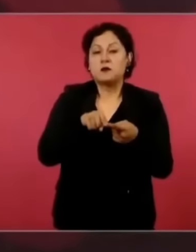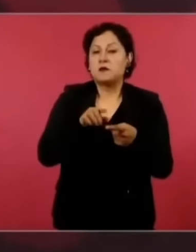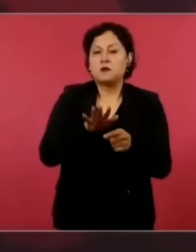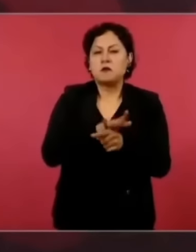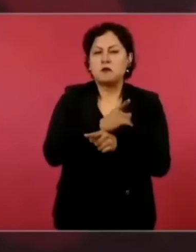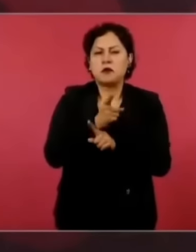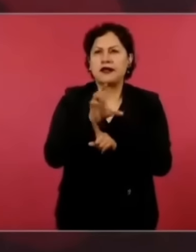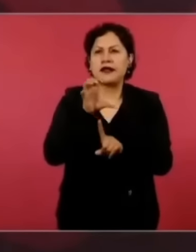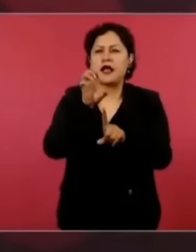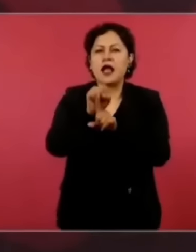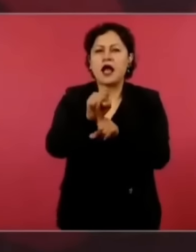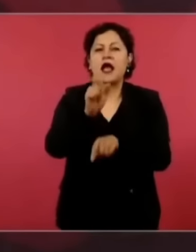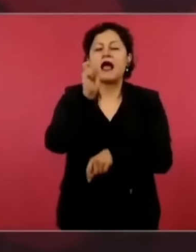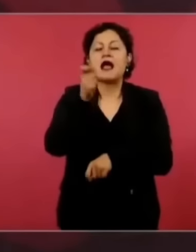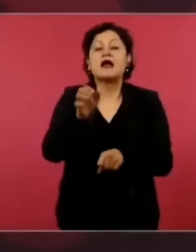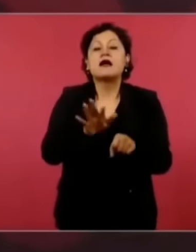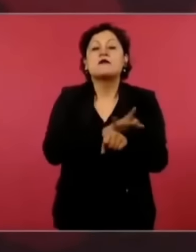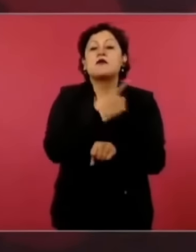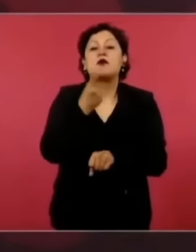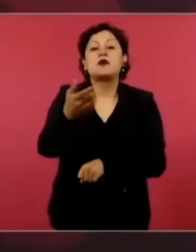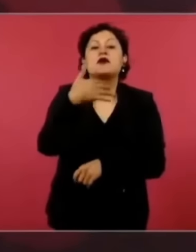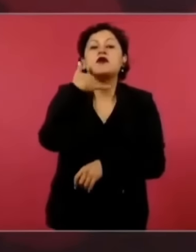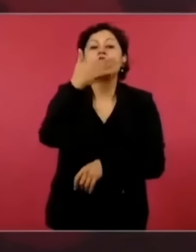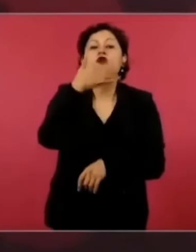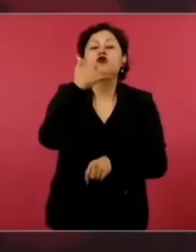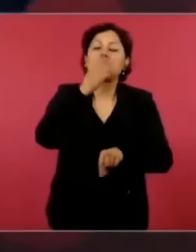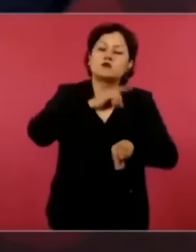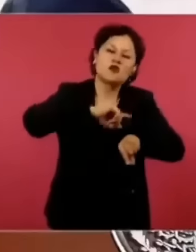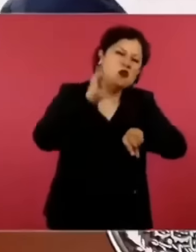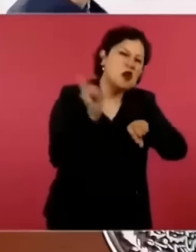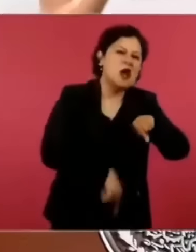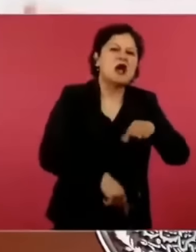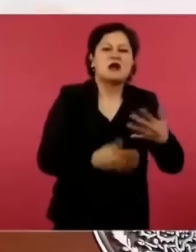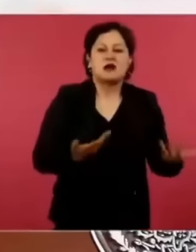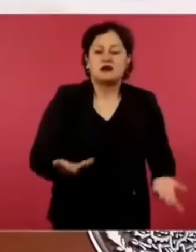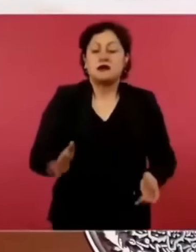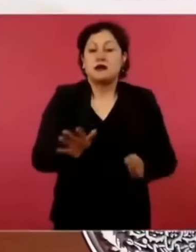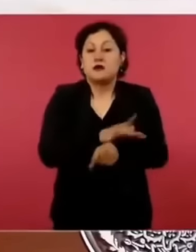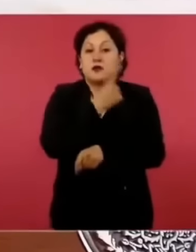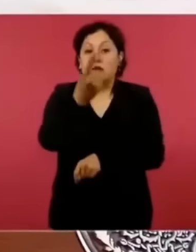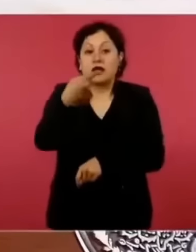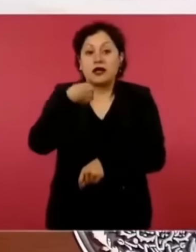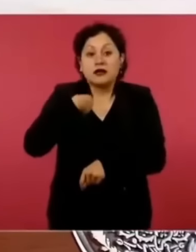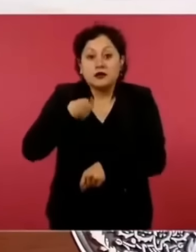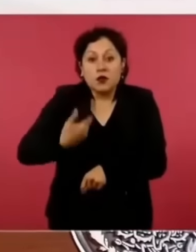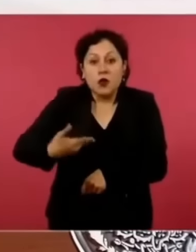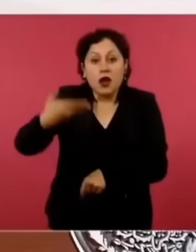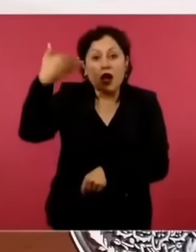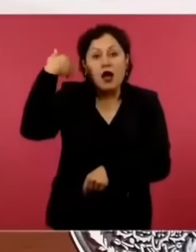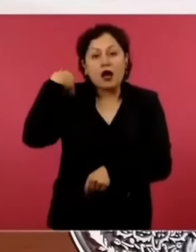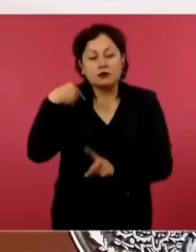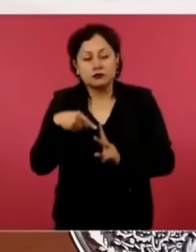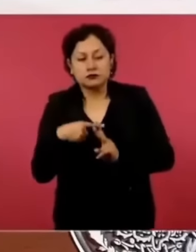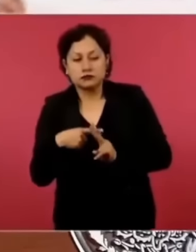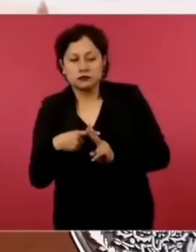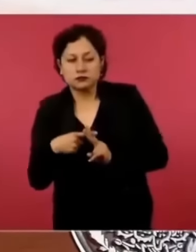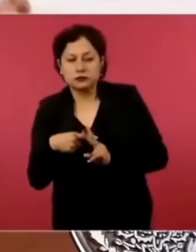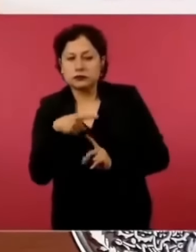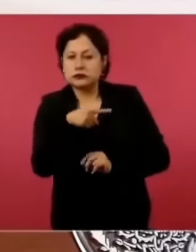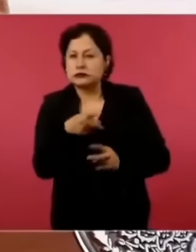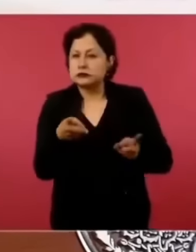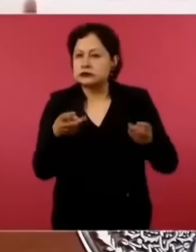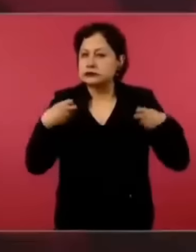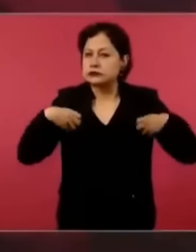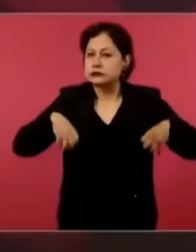porque se robaban mucho, más de lo que yo imaginaba cuando llegué. Y vaya que